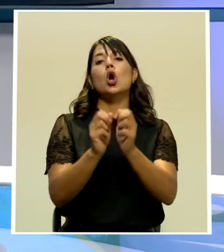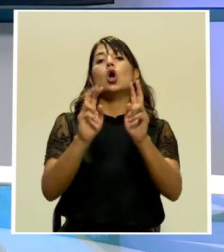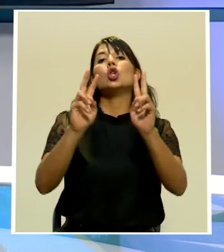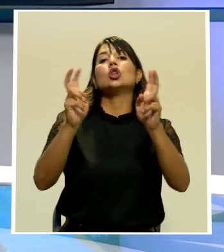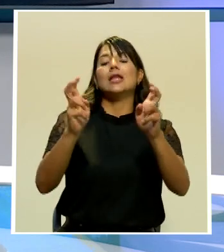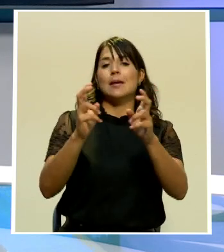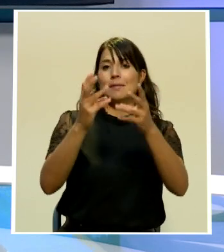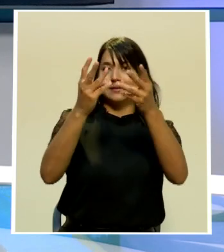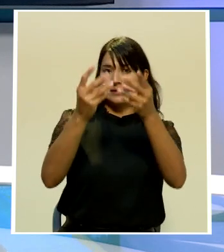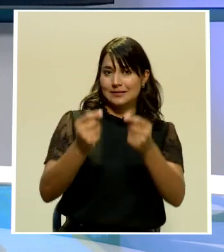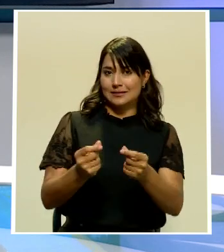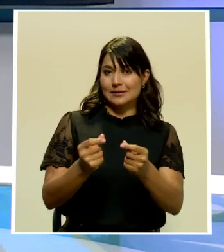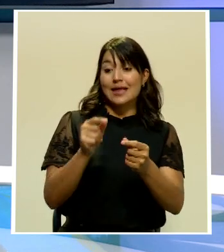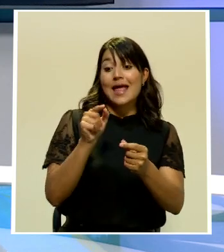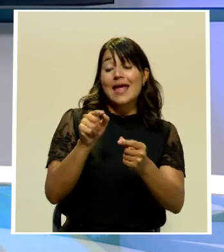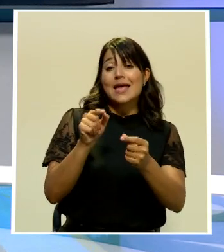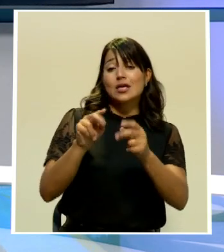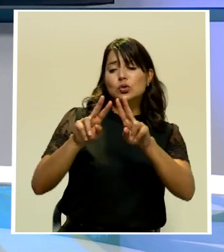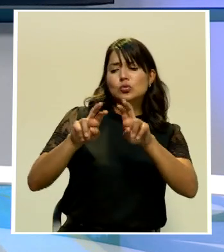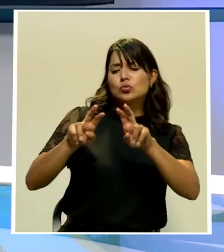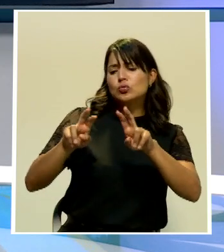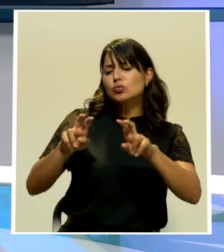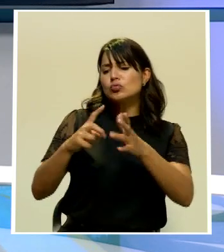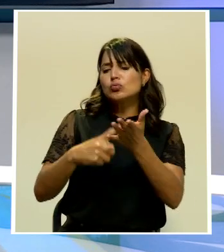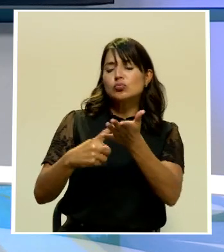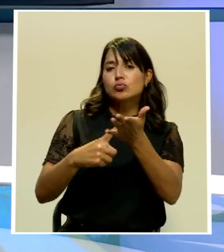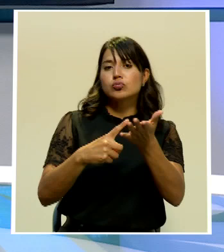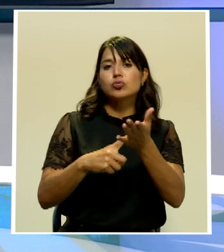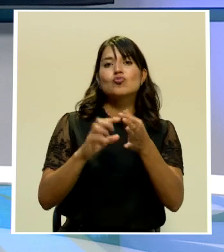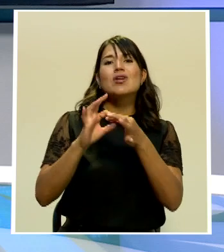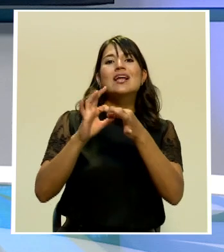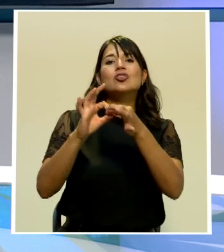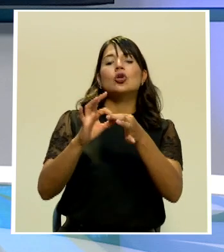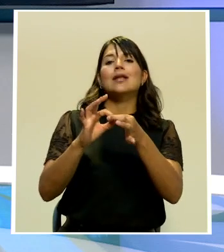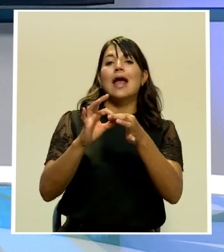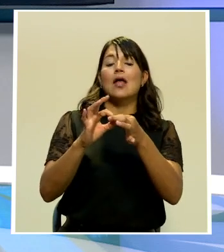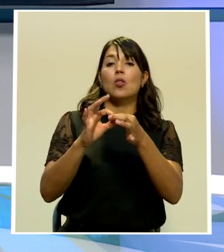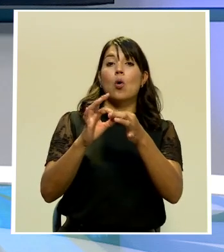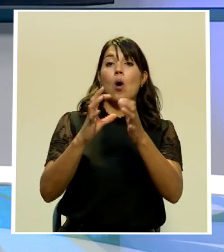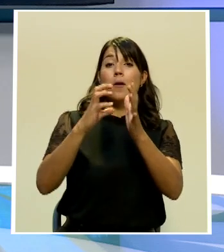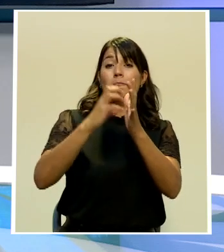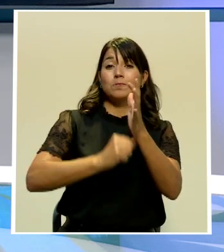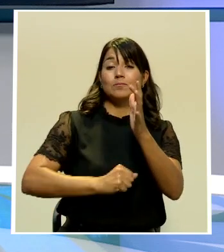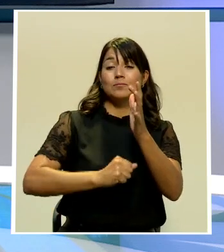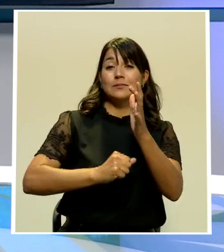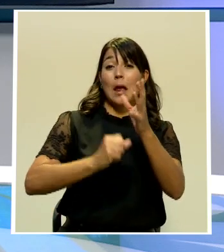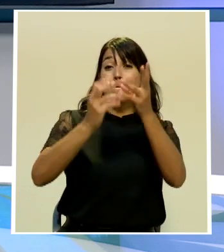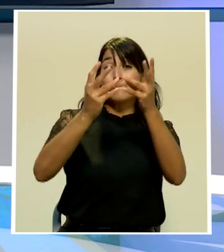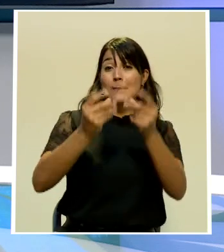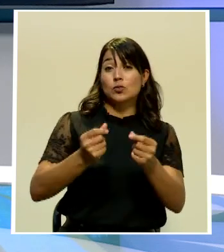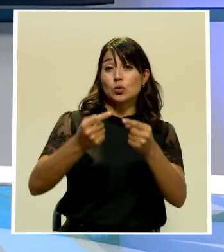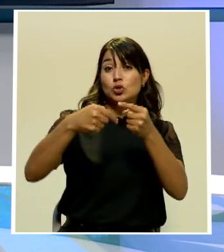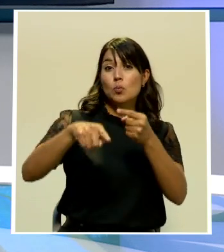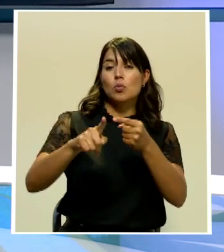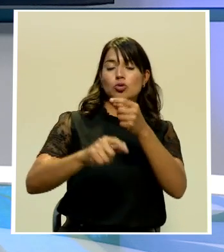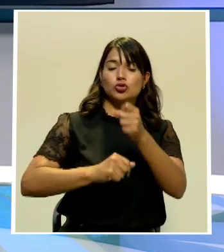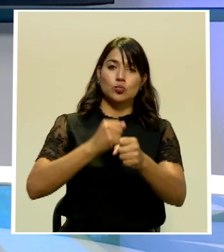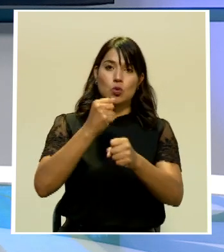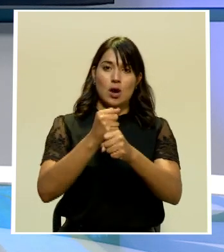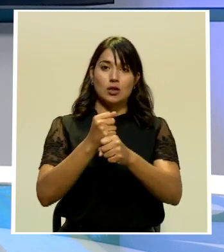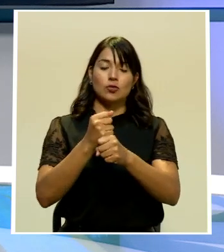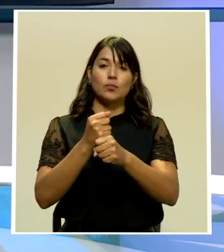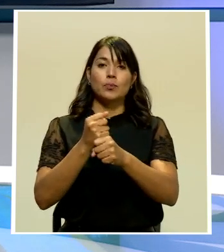donde se analizan los polémicos recortes al presupuesto del año que viene. La